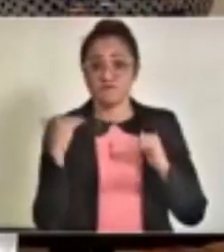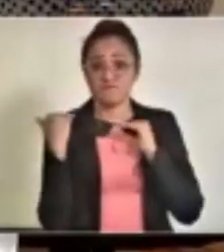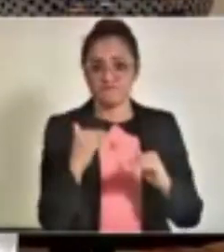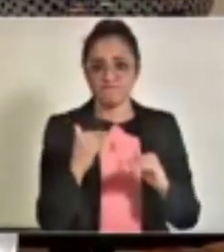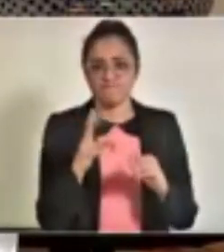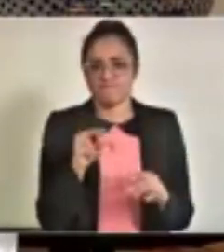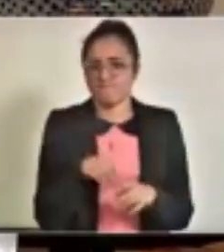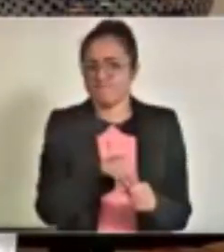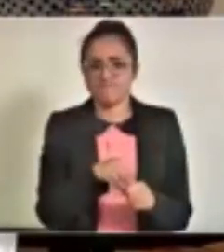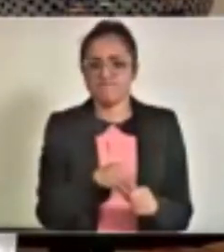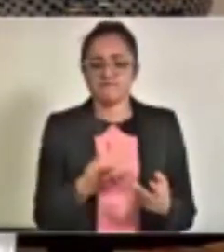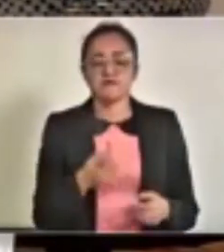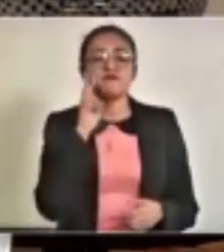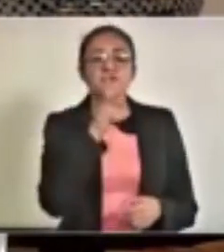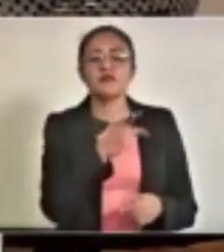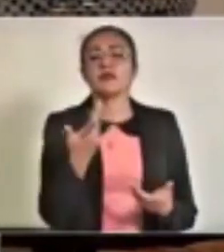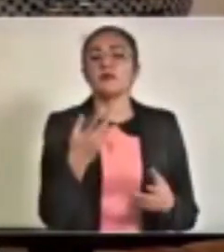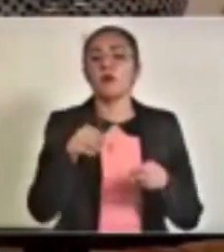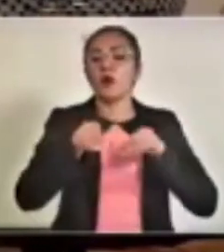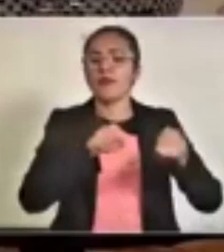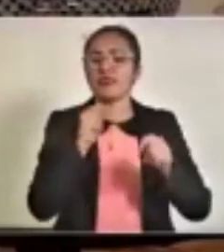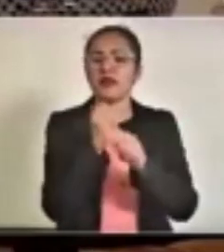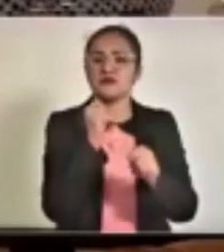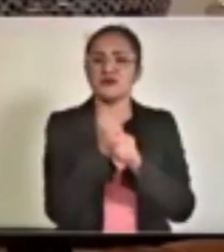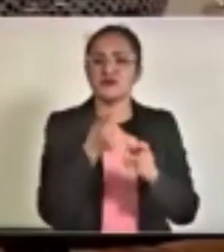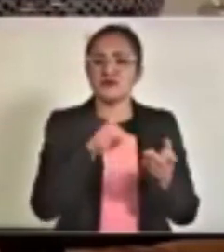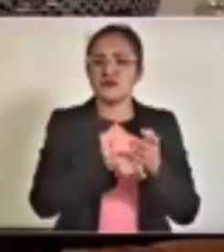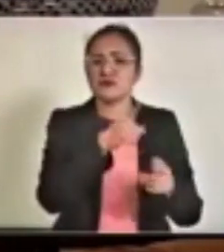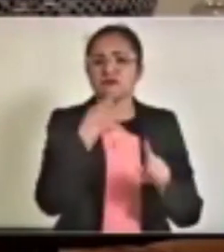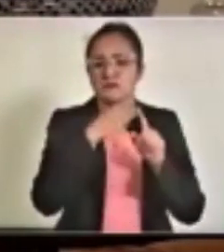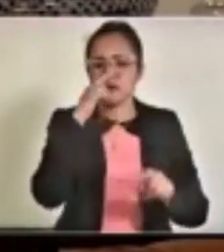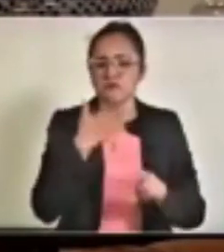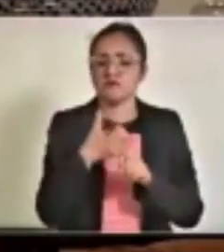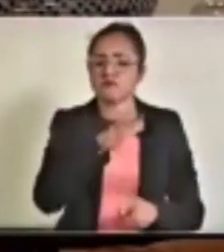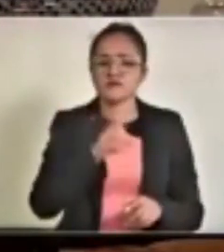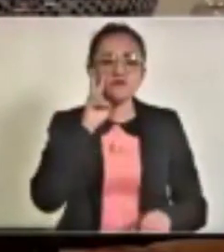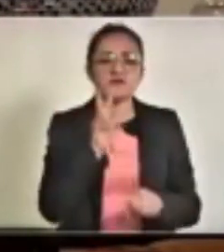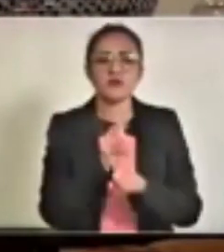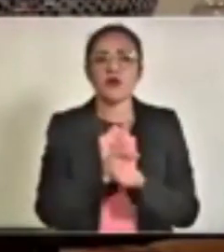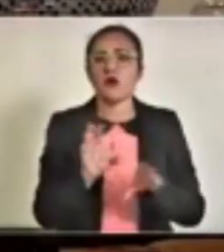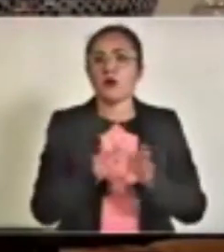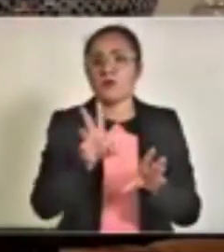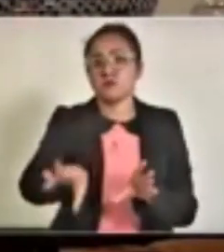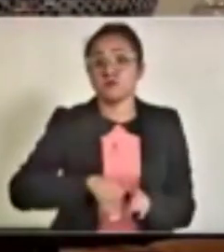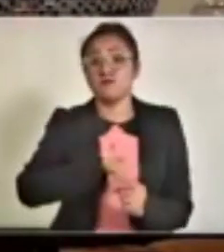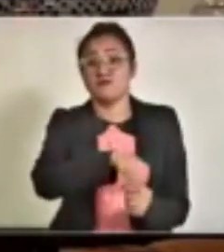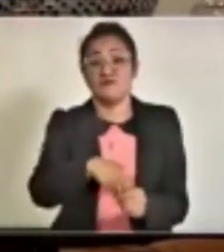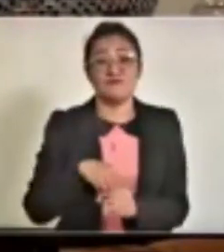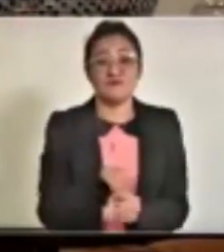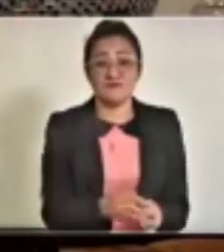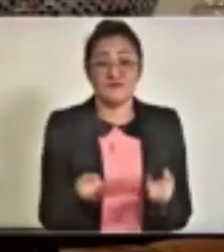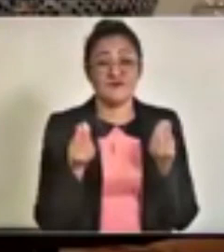Movilidad y Transporte para evitar que haya el hacinamiento en